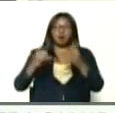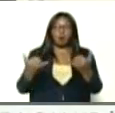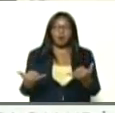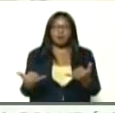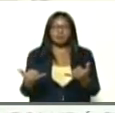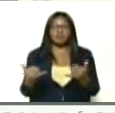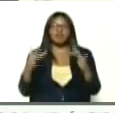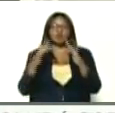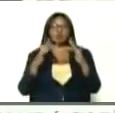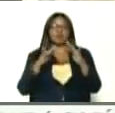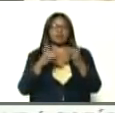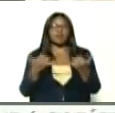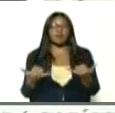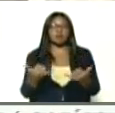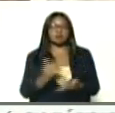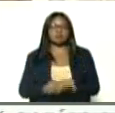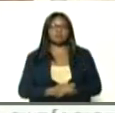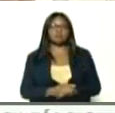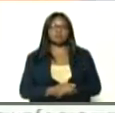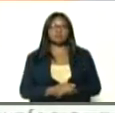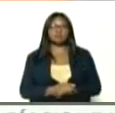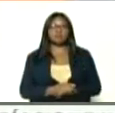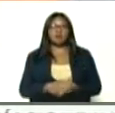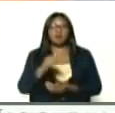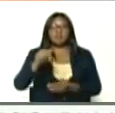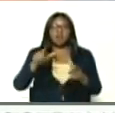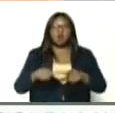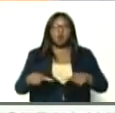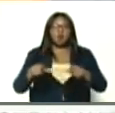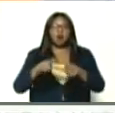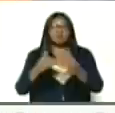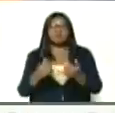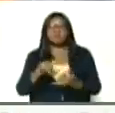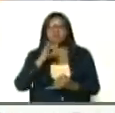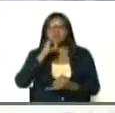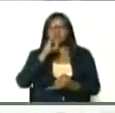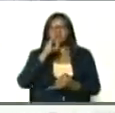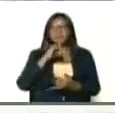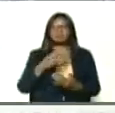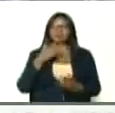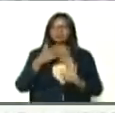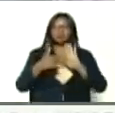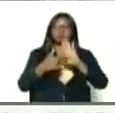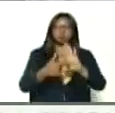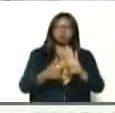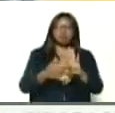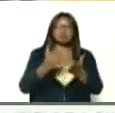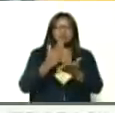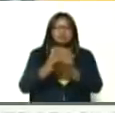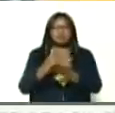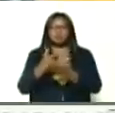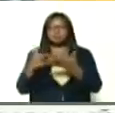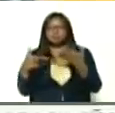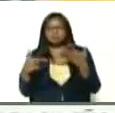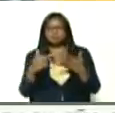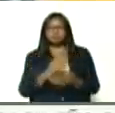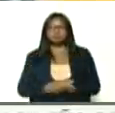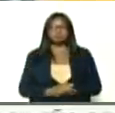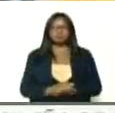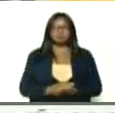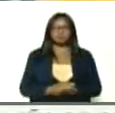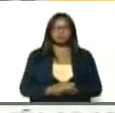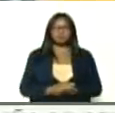hacer este contacto, con usted, desde acá, para informar, y para mostrar, varias cosas, me